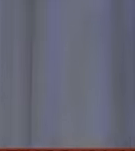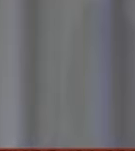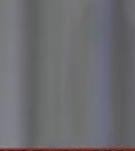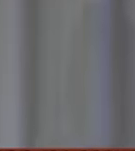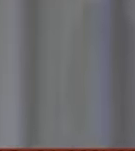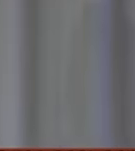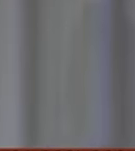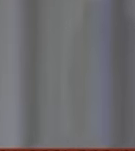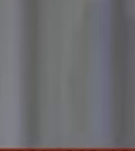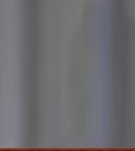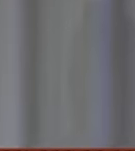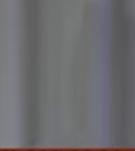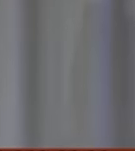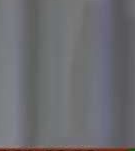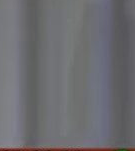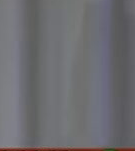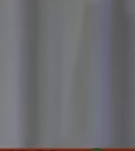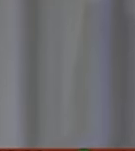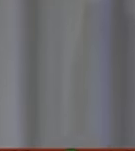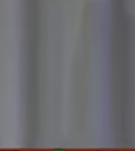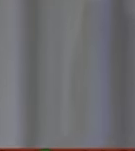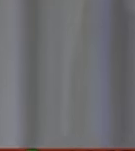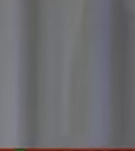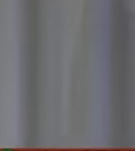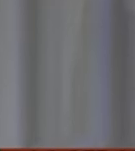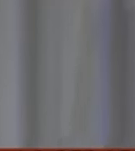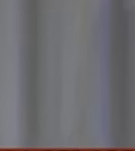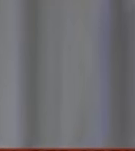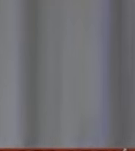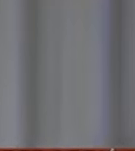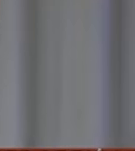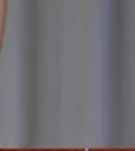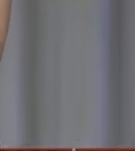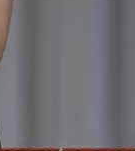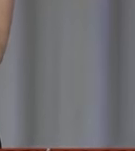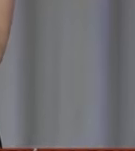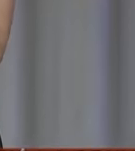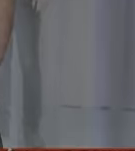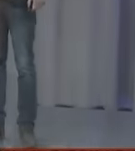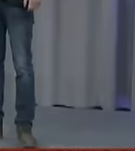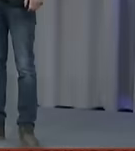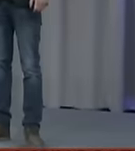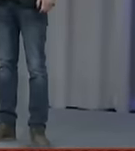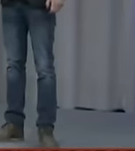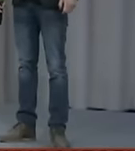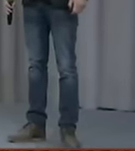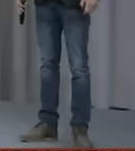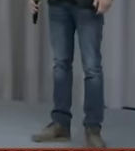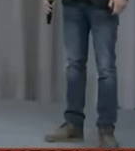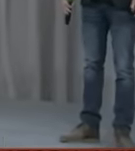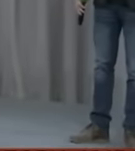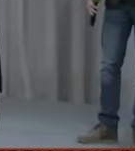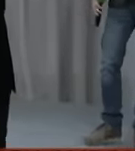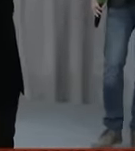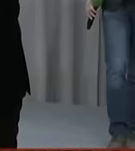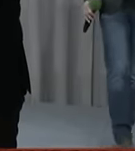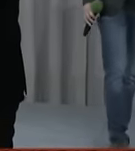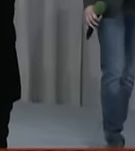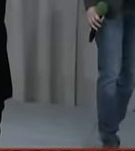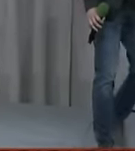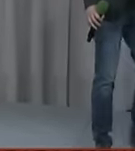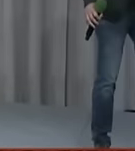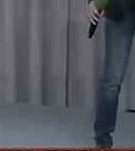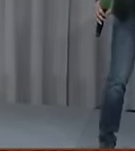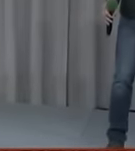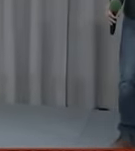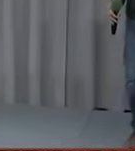representan una nueva puerta para que la capacidad de los mexicanos trascienda en el evento también se presentaron dos proyectos de Brasil